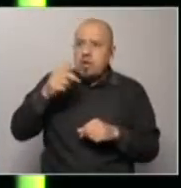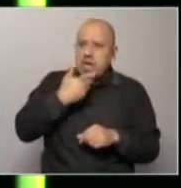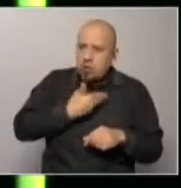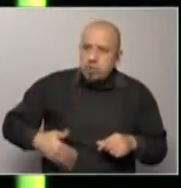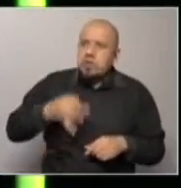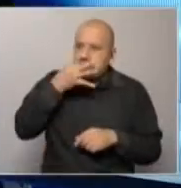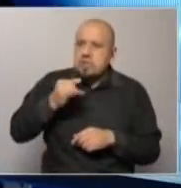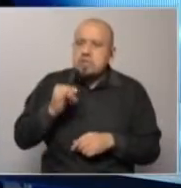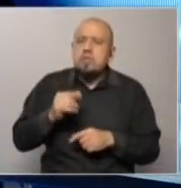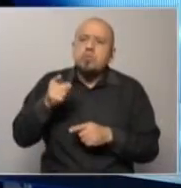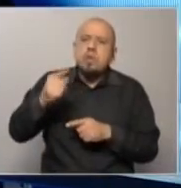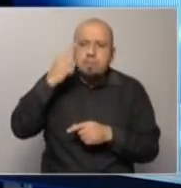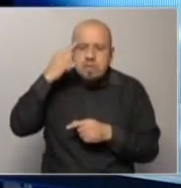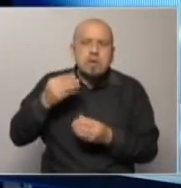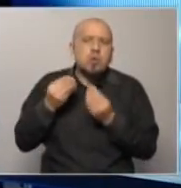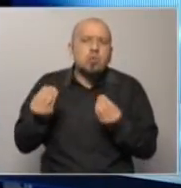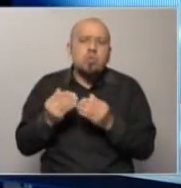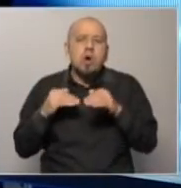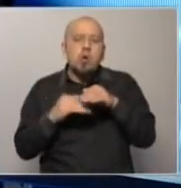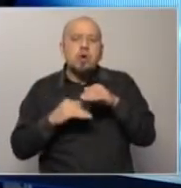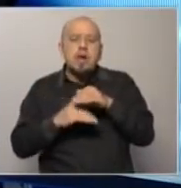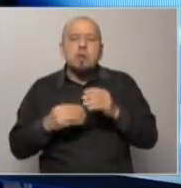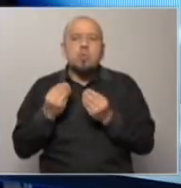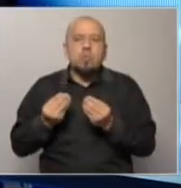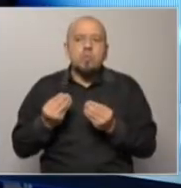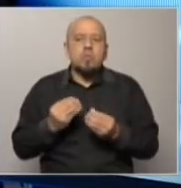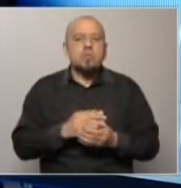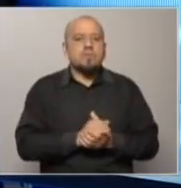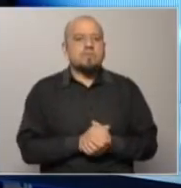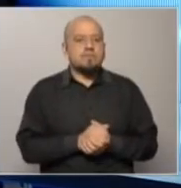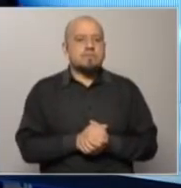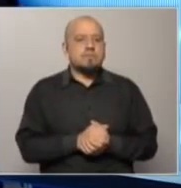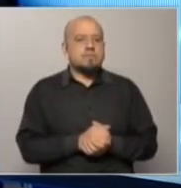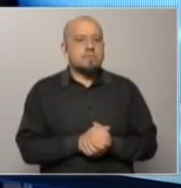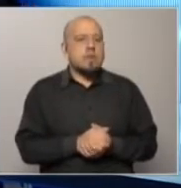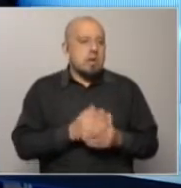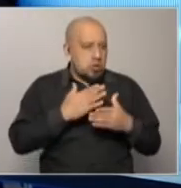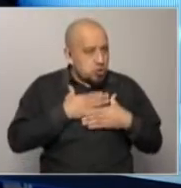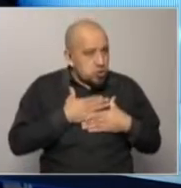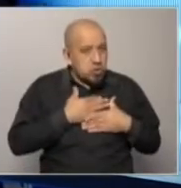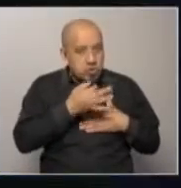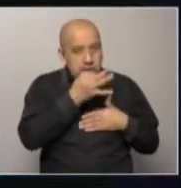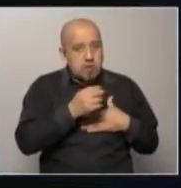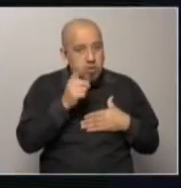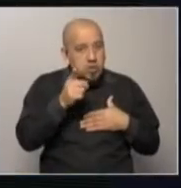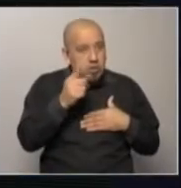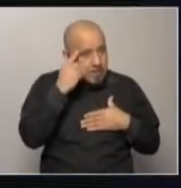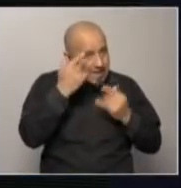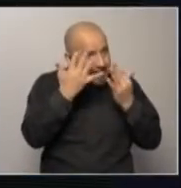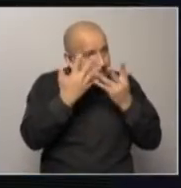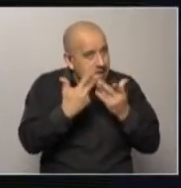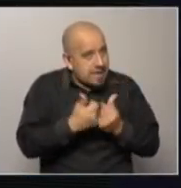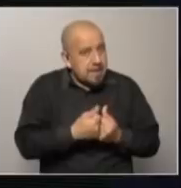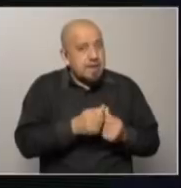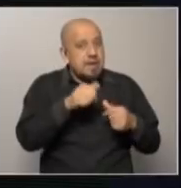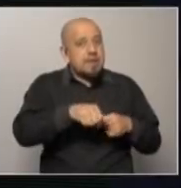ven ustedes esta manera de ahorrar digamos? A ver yo insisto creo que la estrategia de reducción del